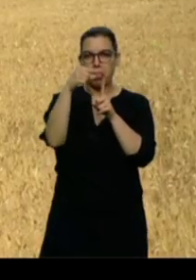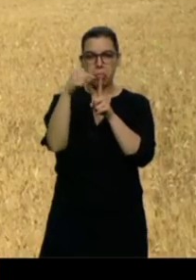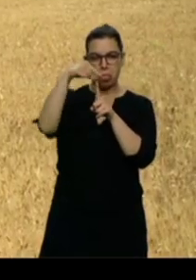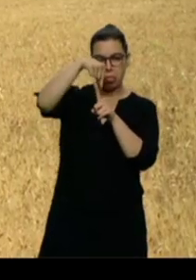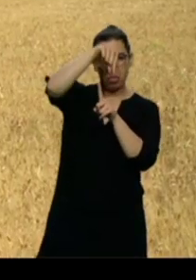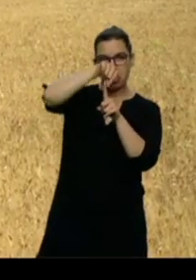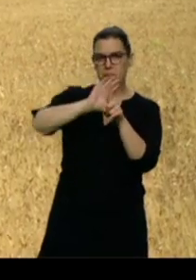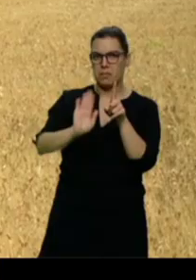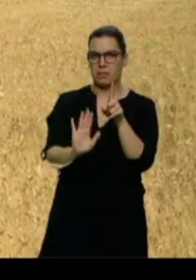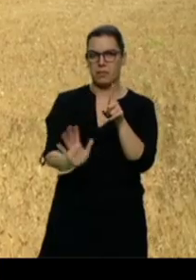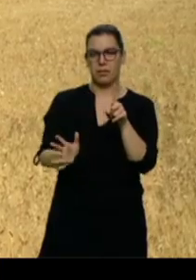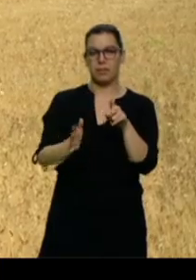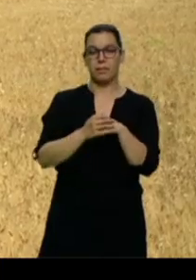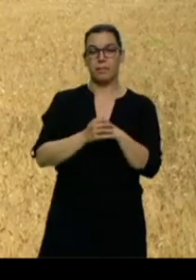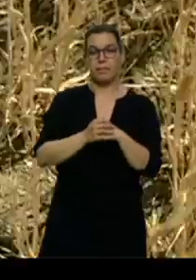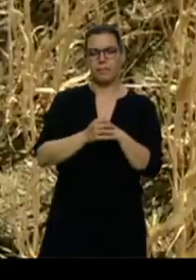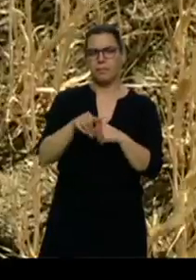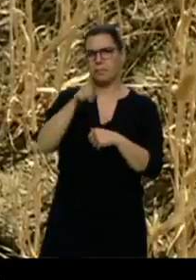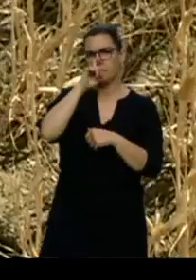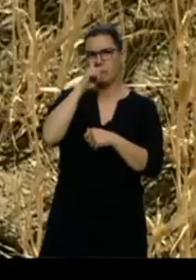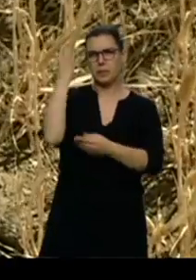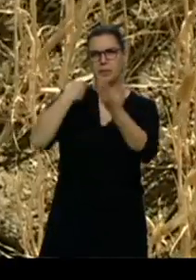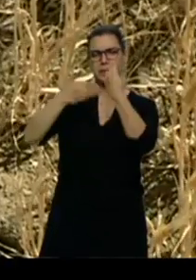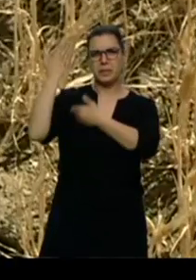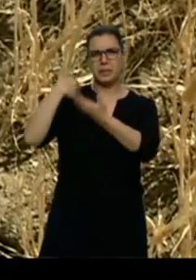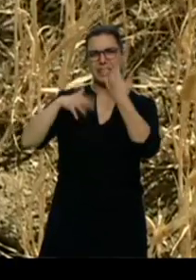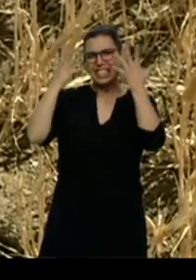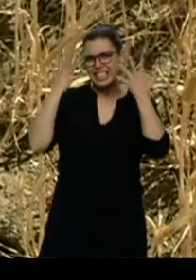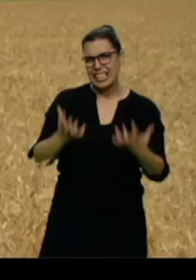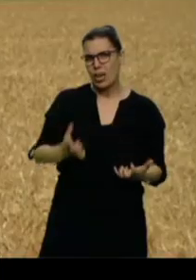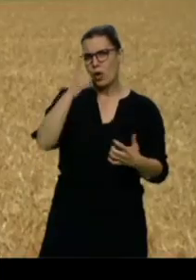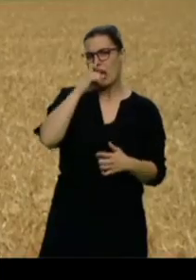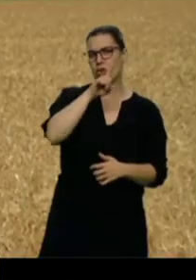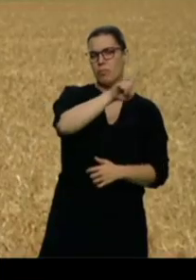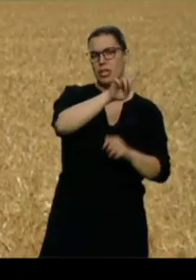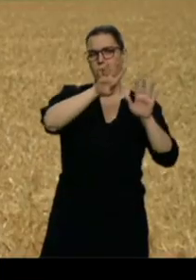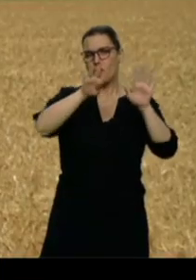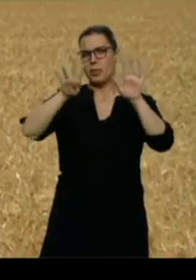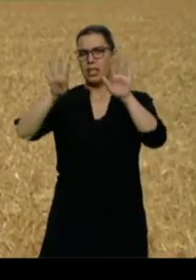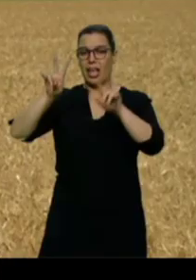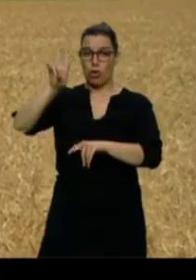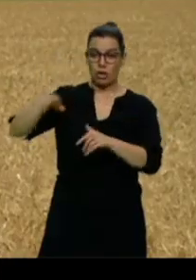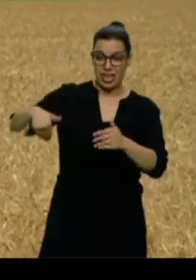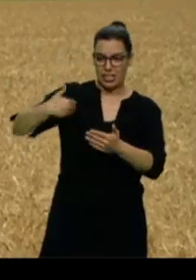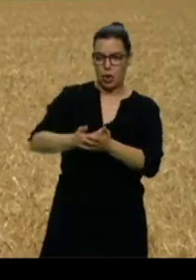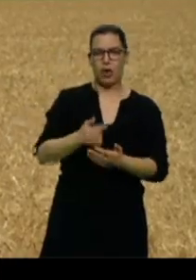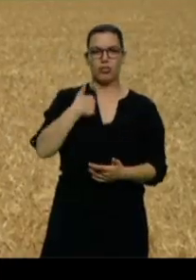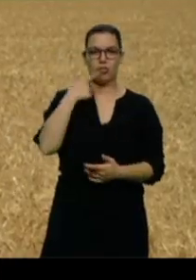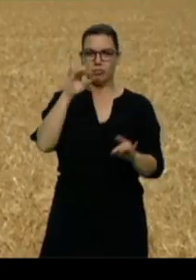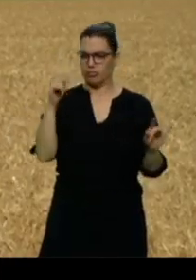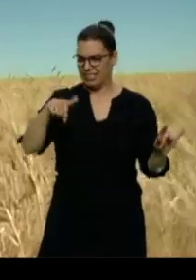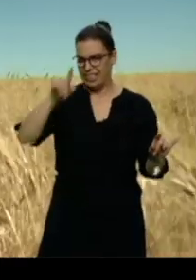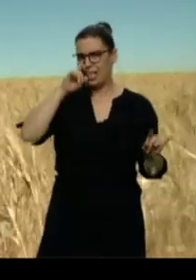mucho. Aquí no recuerdan un panorama tan seco desde el año 92. Yo diría que sí, que es el peor año, desde el año